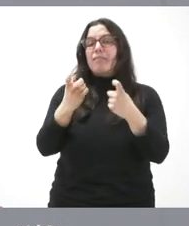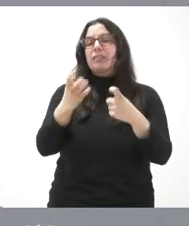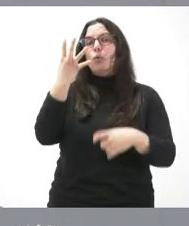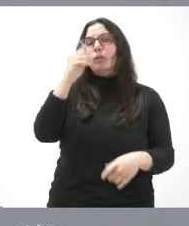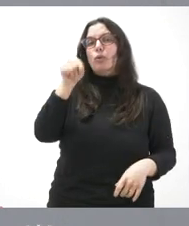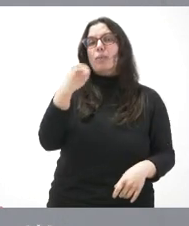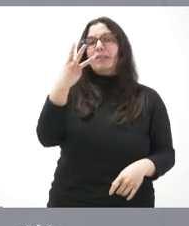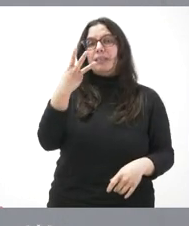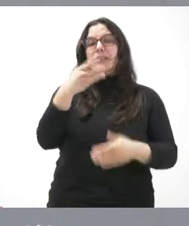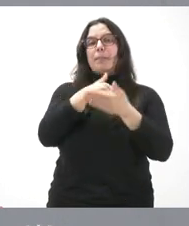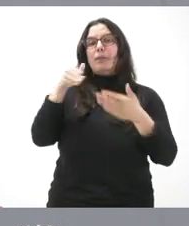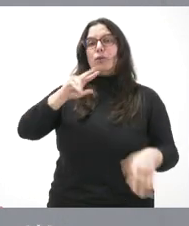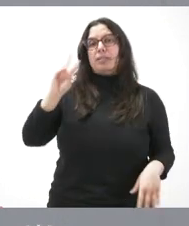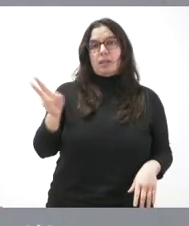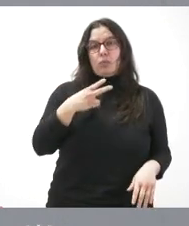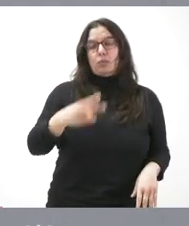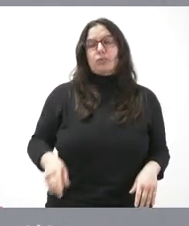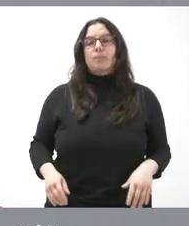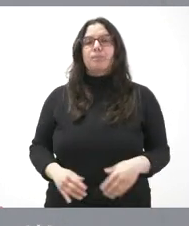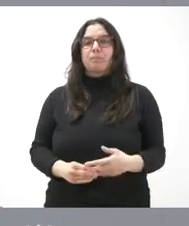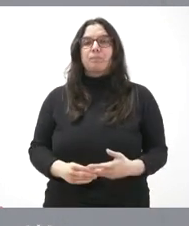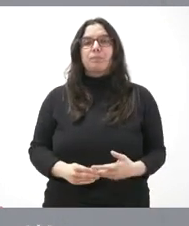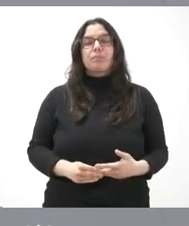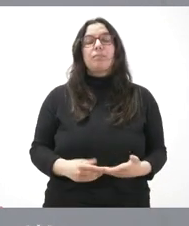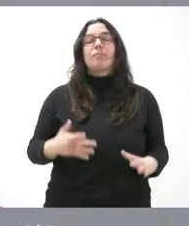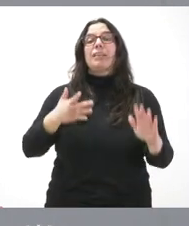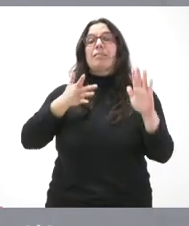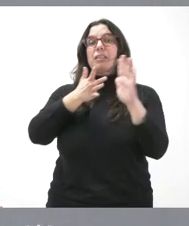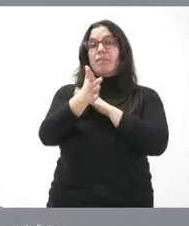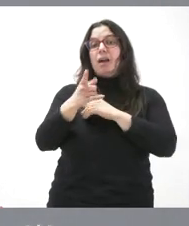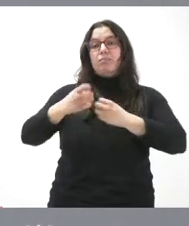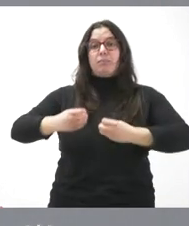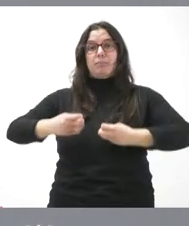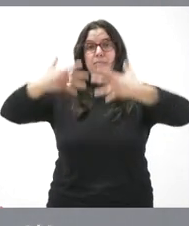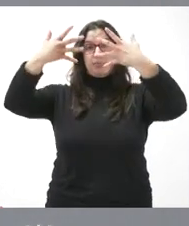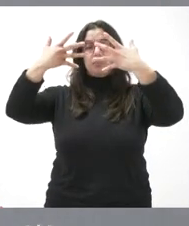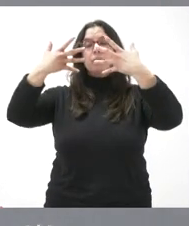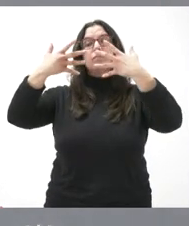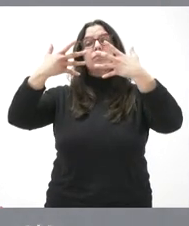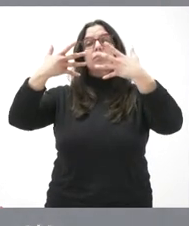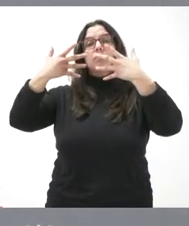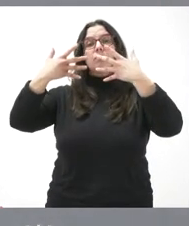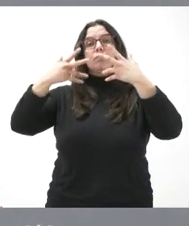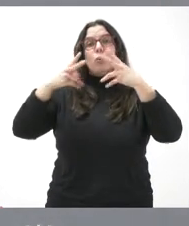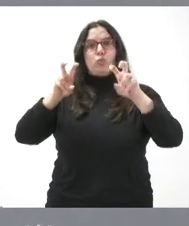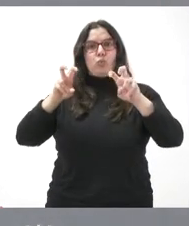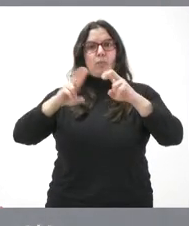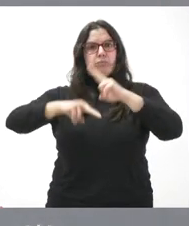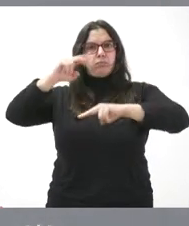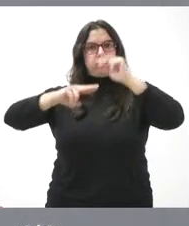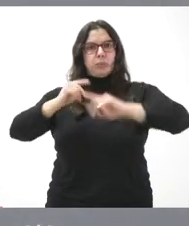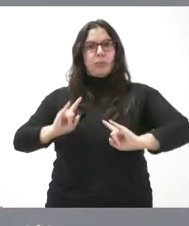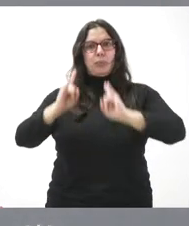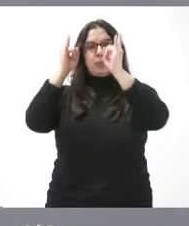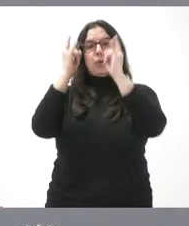,3 millones de euros. Estamos hablando de un edificio de un inmueble de nueva planta de